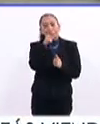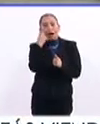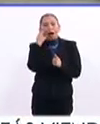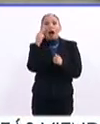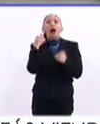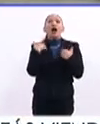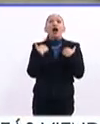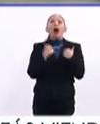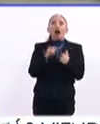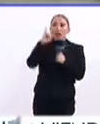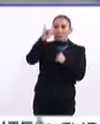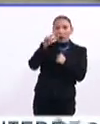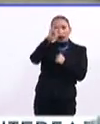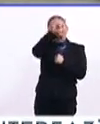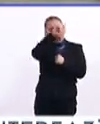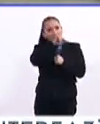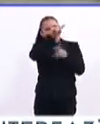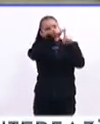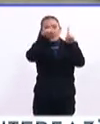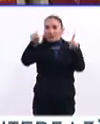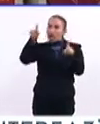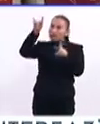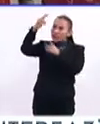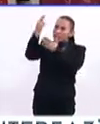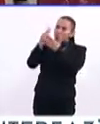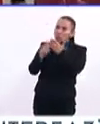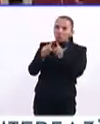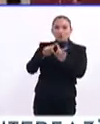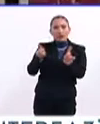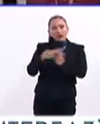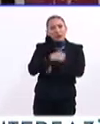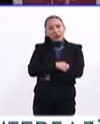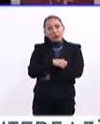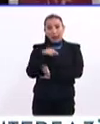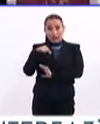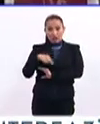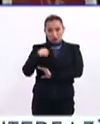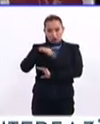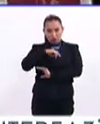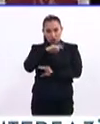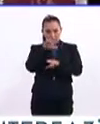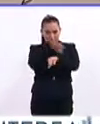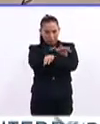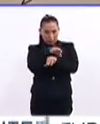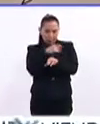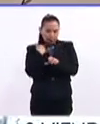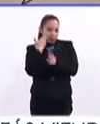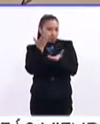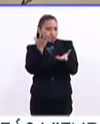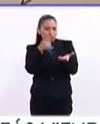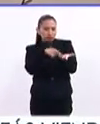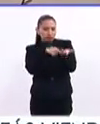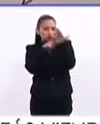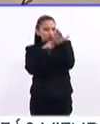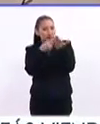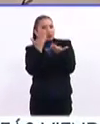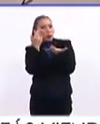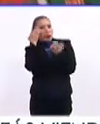ahí donde entienden que los carteles son distintos a los dibujos. A quienes somos diseñadores nos enseña mucho la